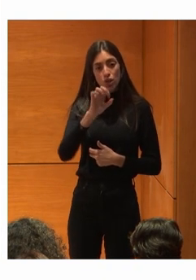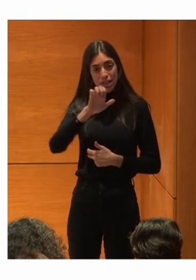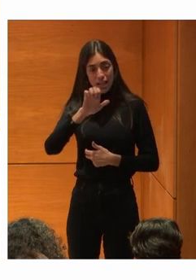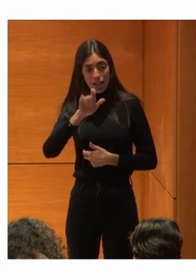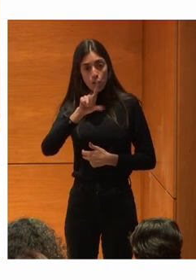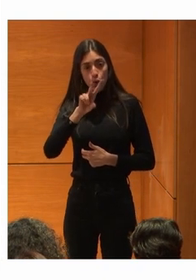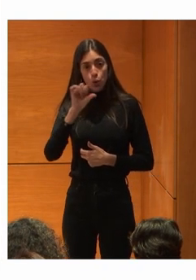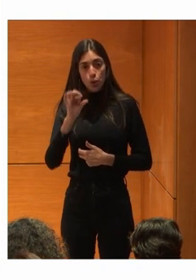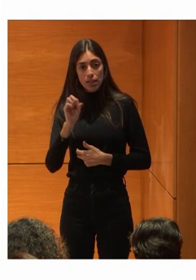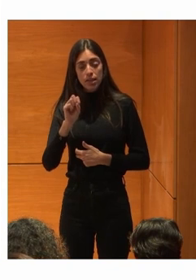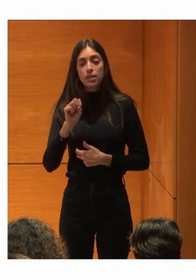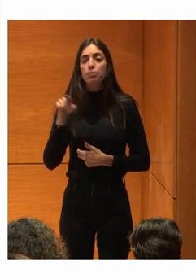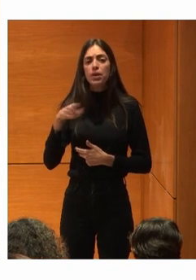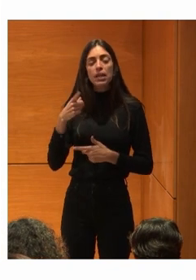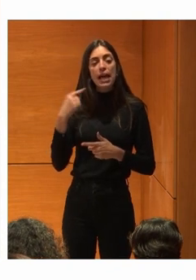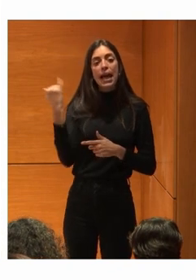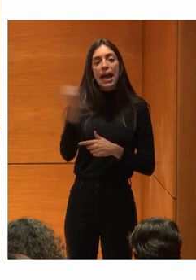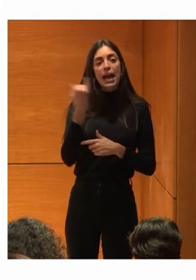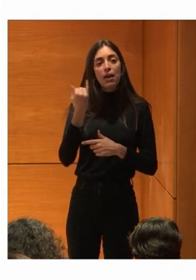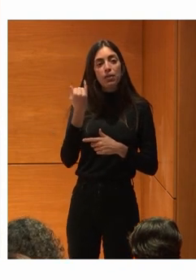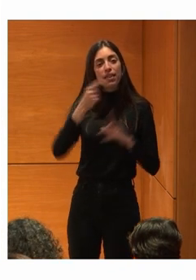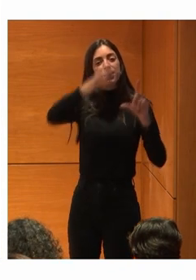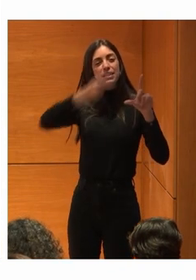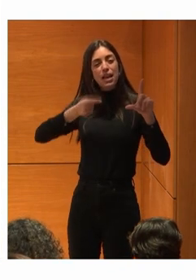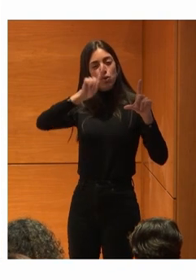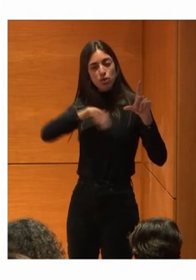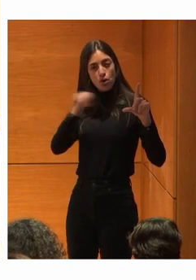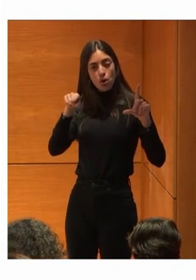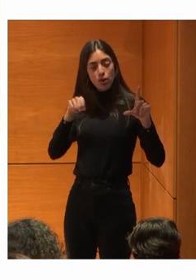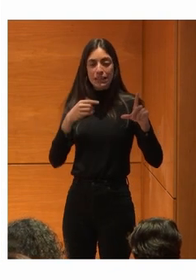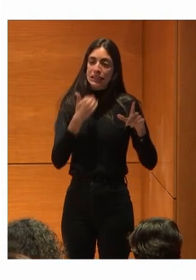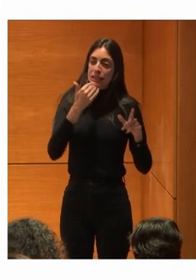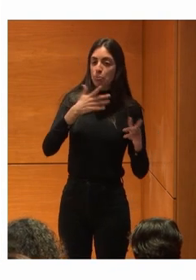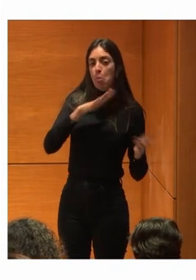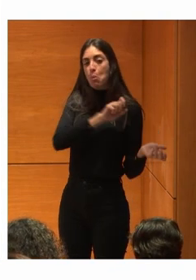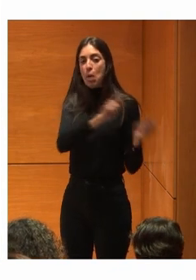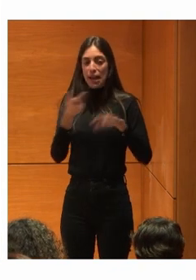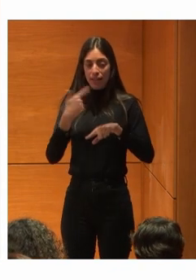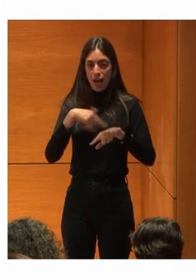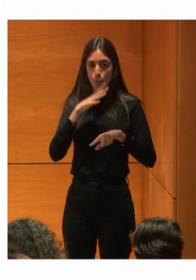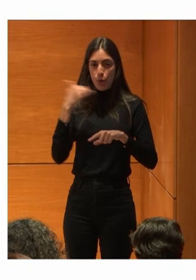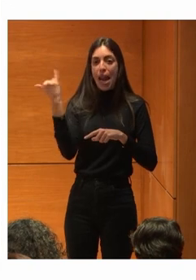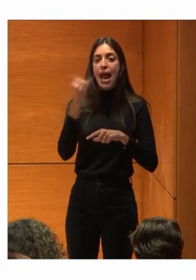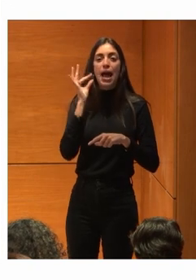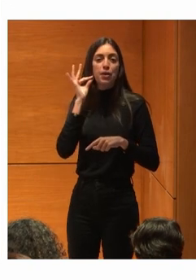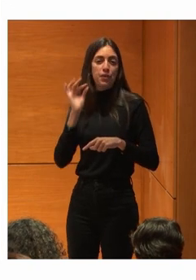jefe de diseños ¿Puede ser? Algo así Algo así La jefa de diseños Mi jefa Bueno